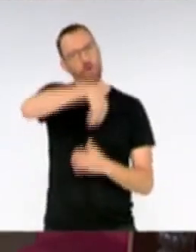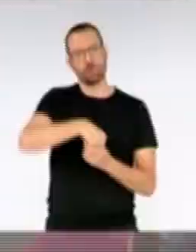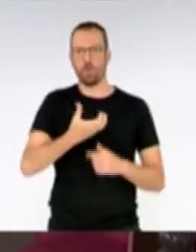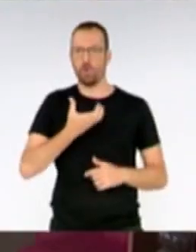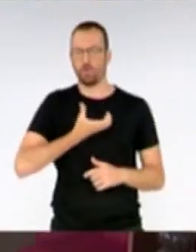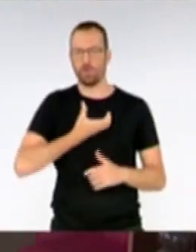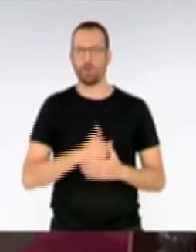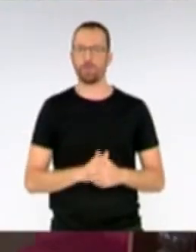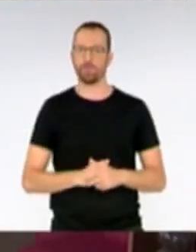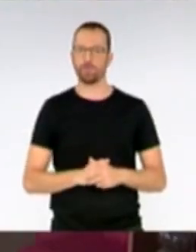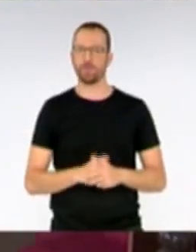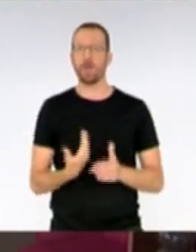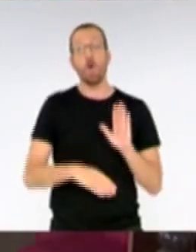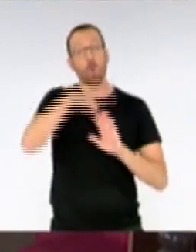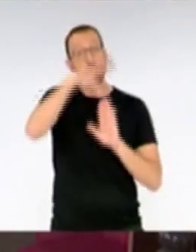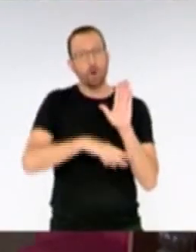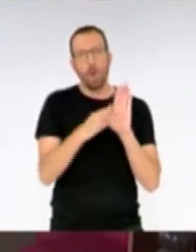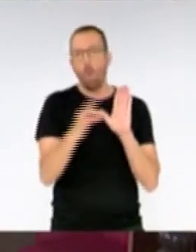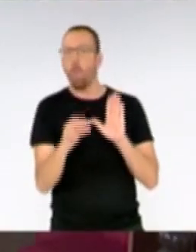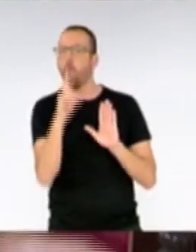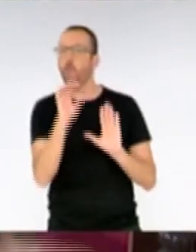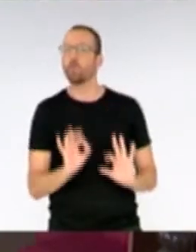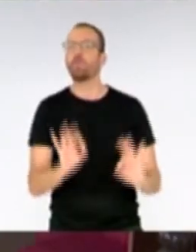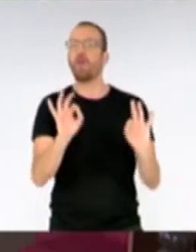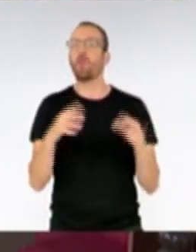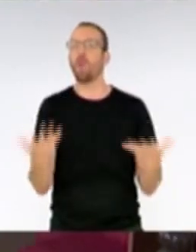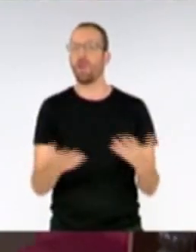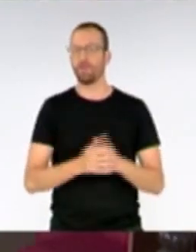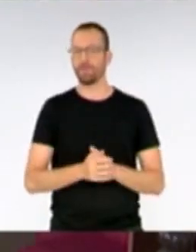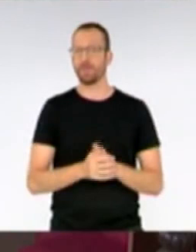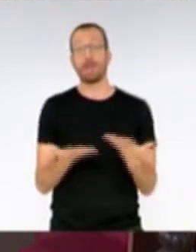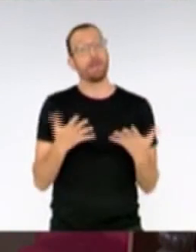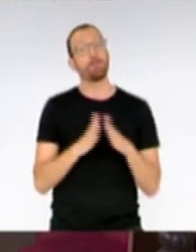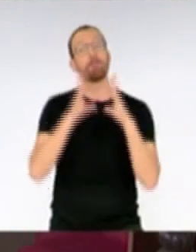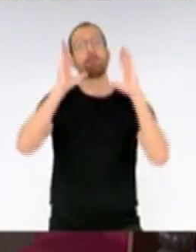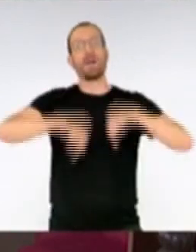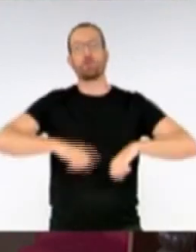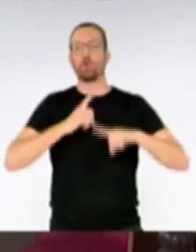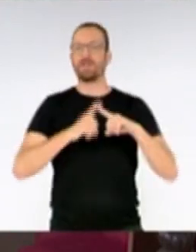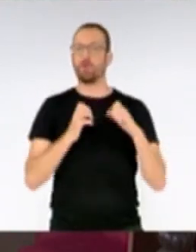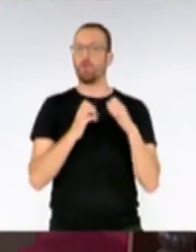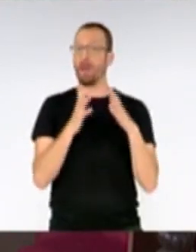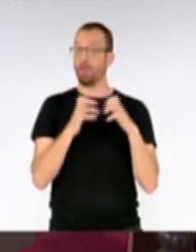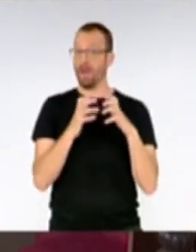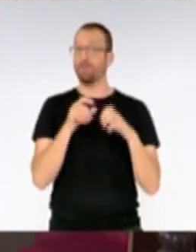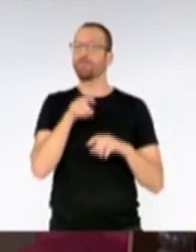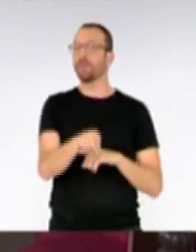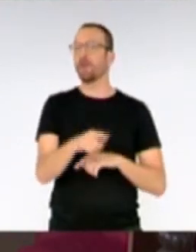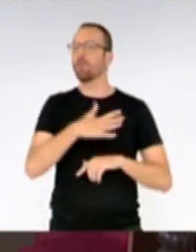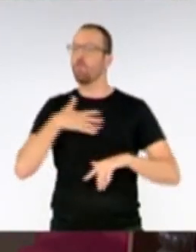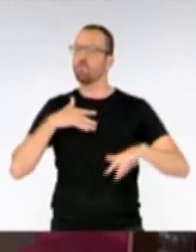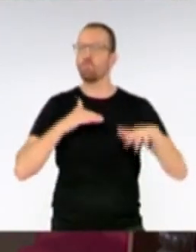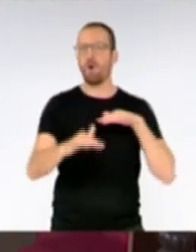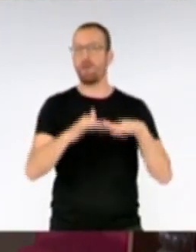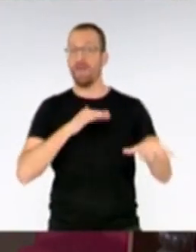esta casa. ¿Cuál es la medida estrella de su programa? Pues la medida estrella es ese pacto por Santa Cruz de la Palma que es reactivar Santa Cruz de la Palma